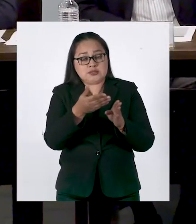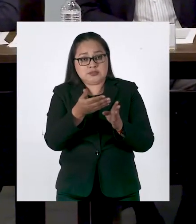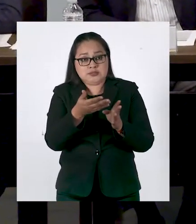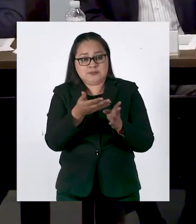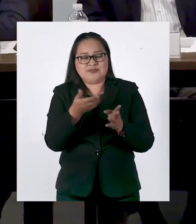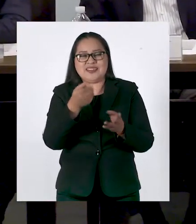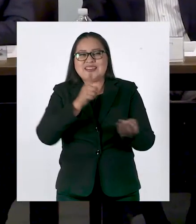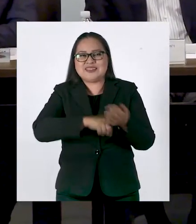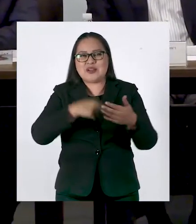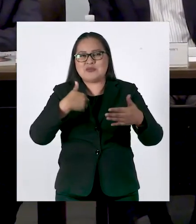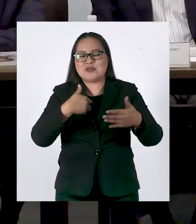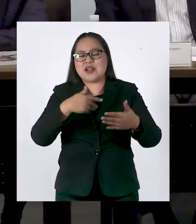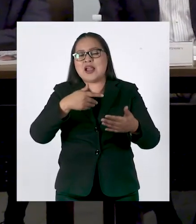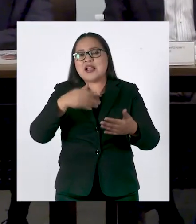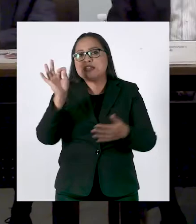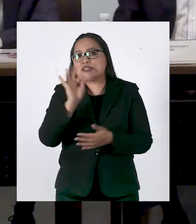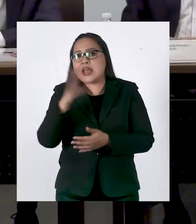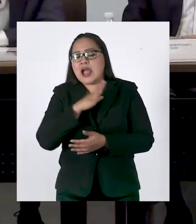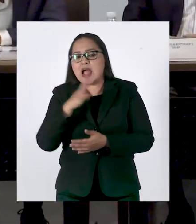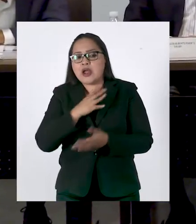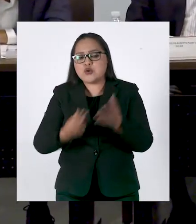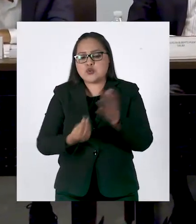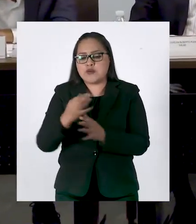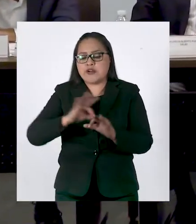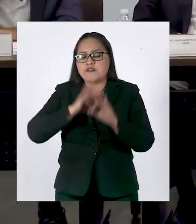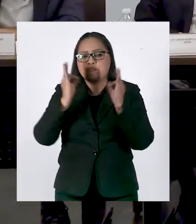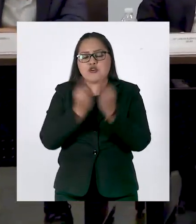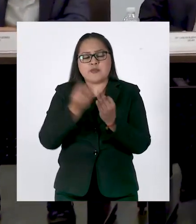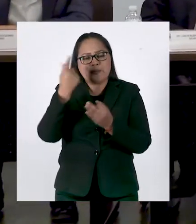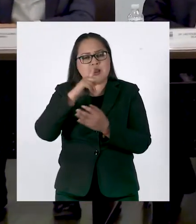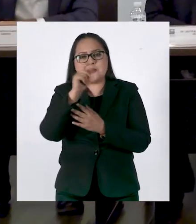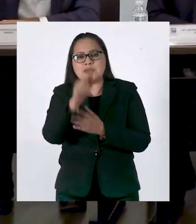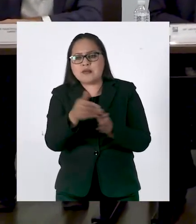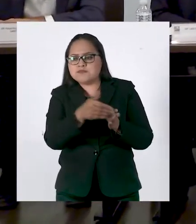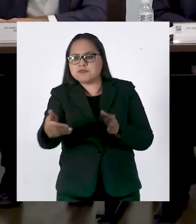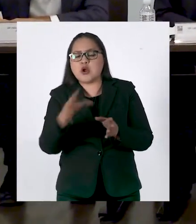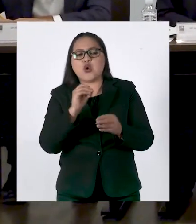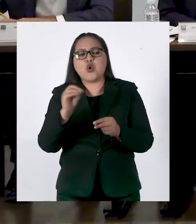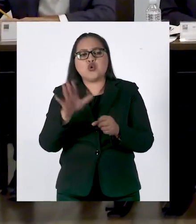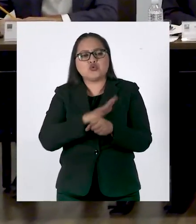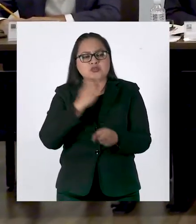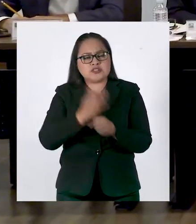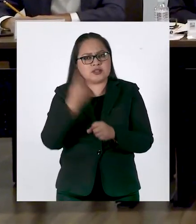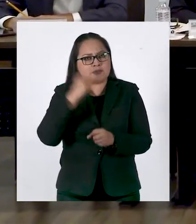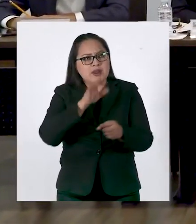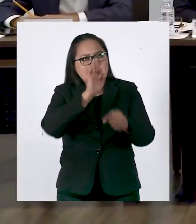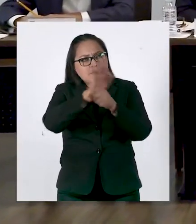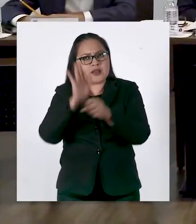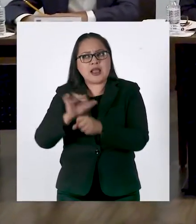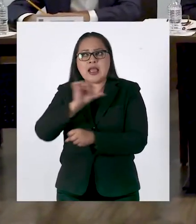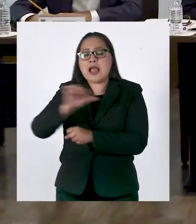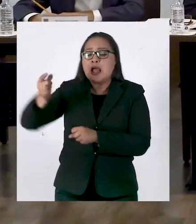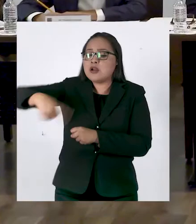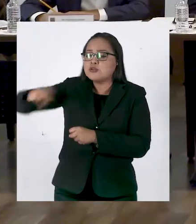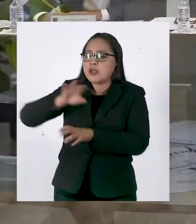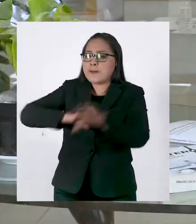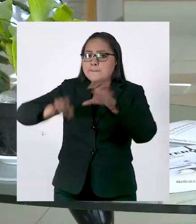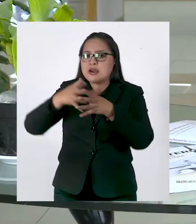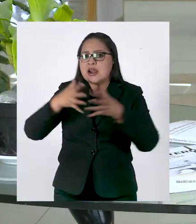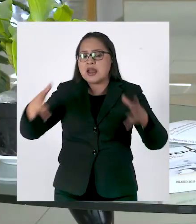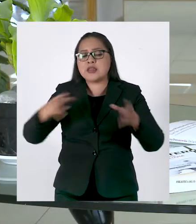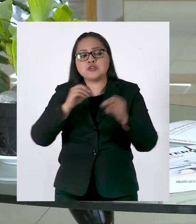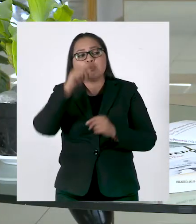Banco de Alimentos. Si tuviéramos la logística y la infraestructura suficiente para poder dar beneficios